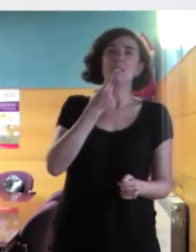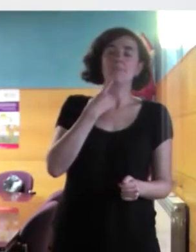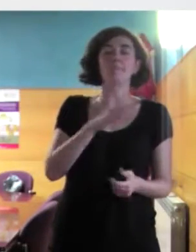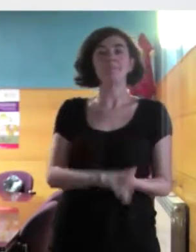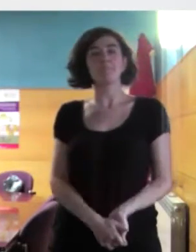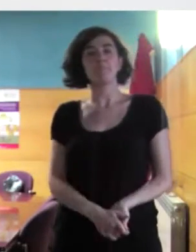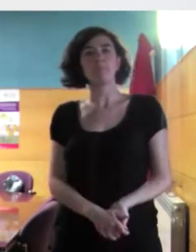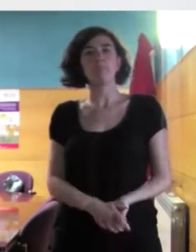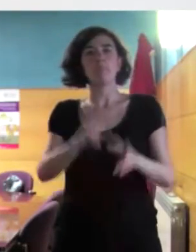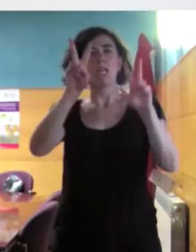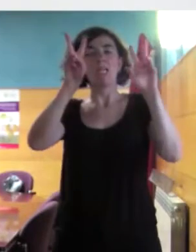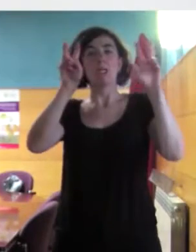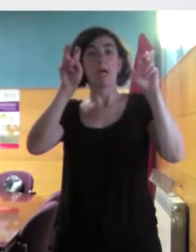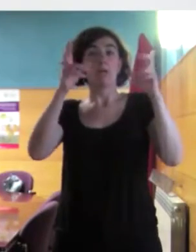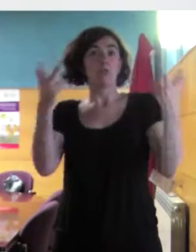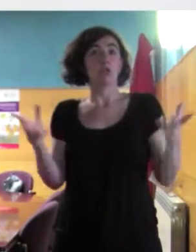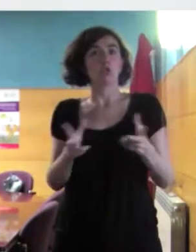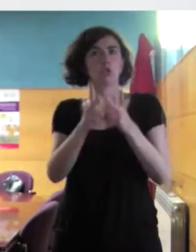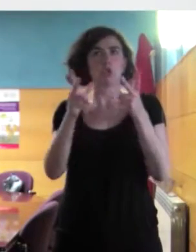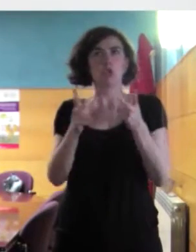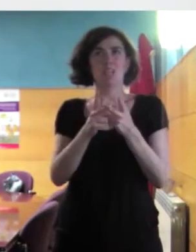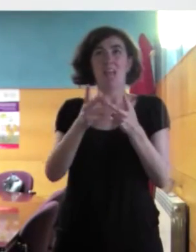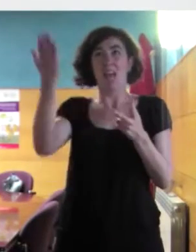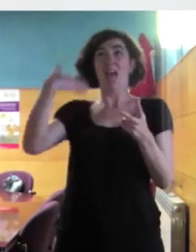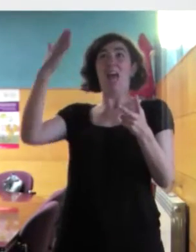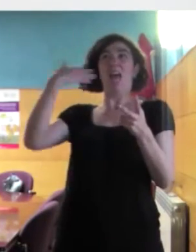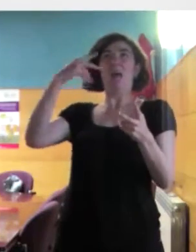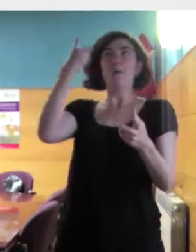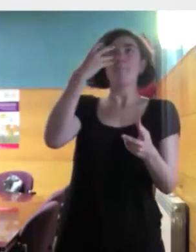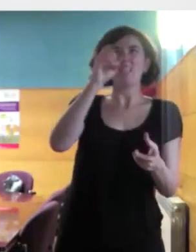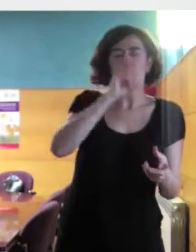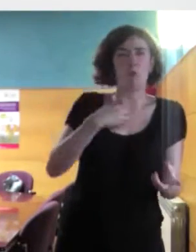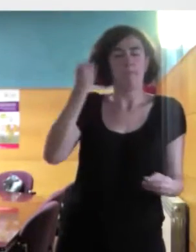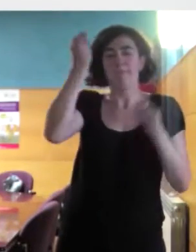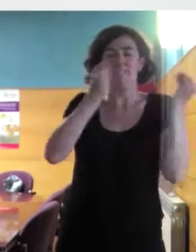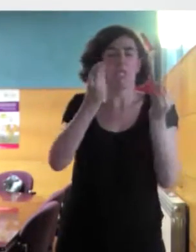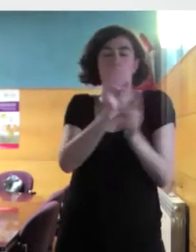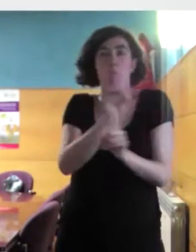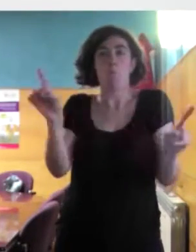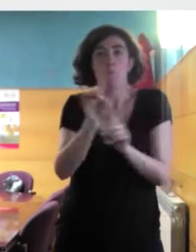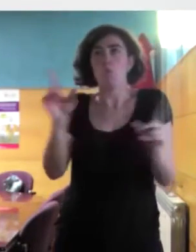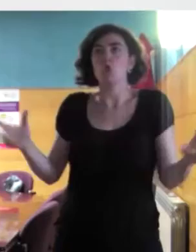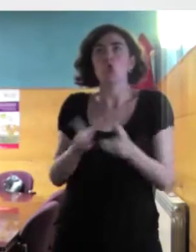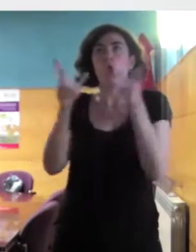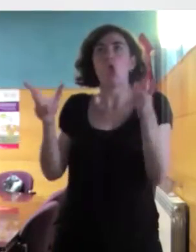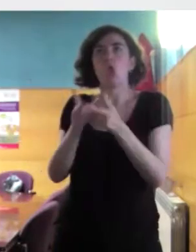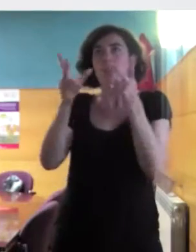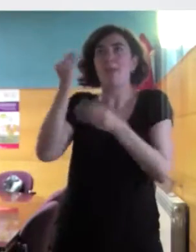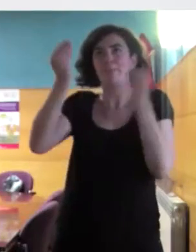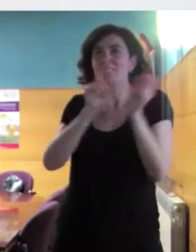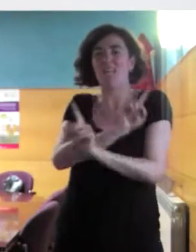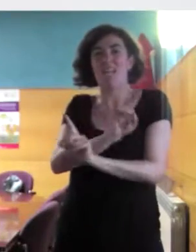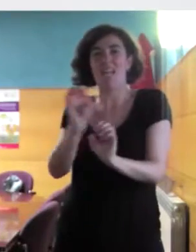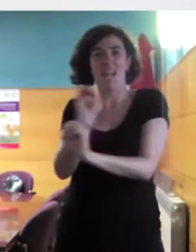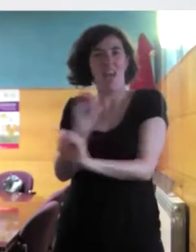cuestiones sociales, pues no habían pensado en esto y la sociedad no lo había previsto, no lo había pensado. El